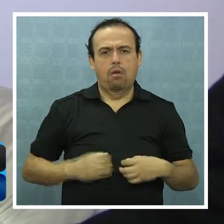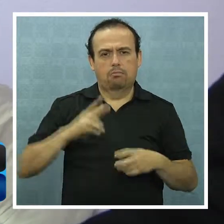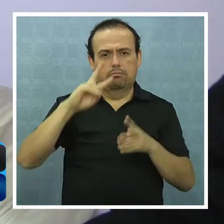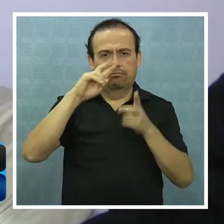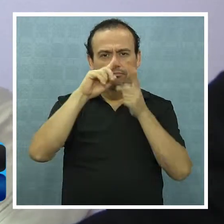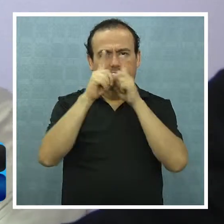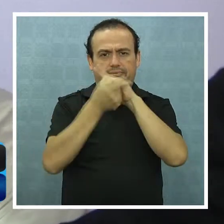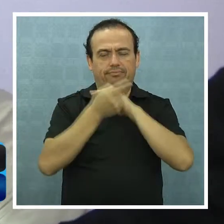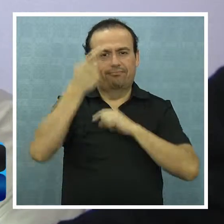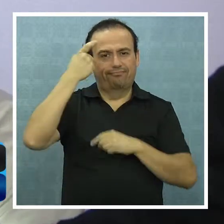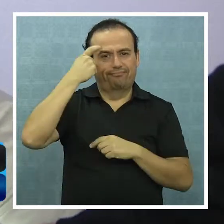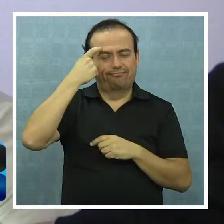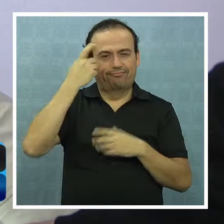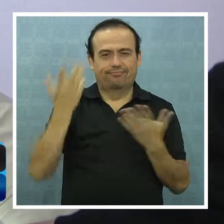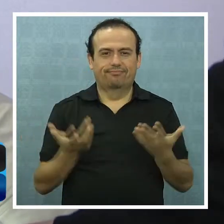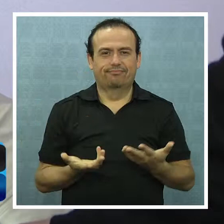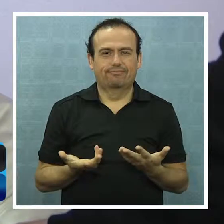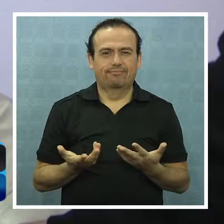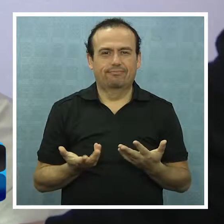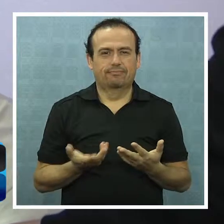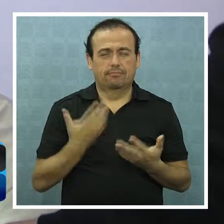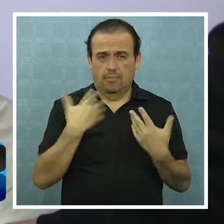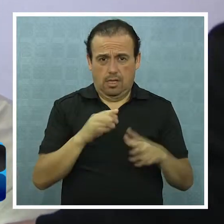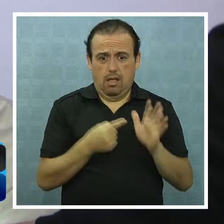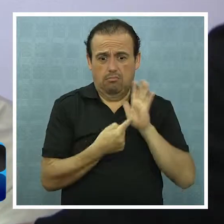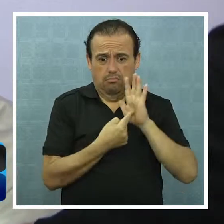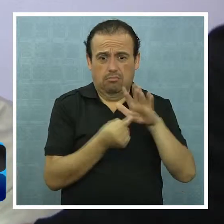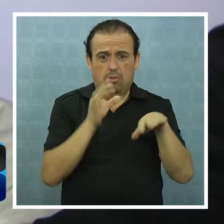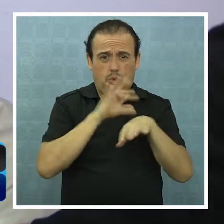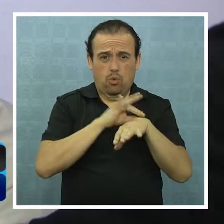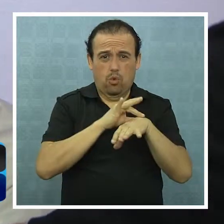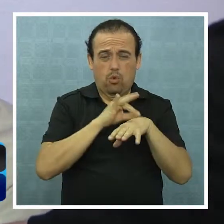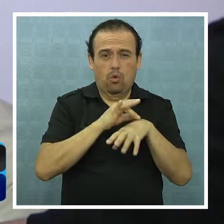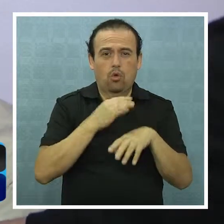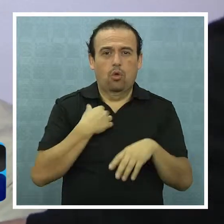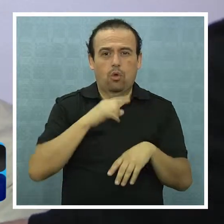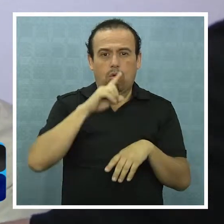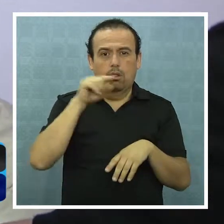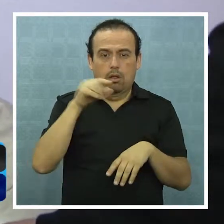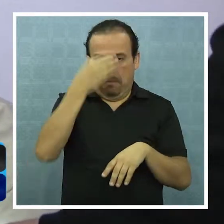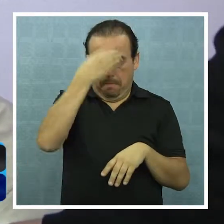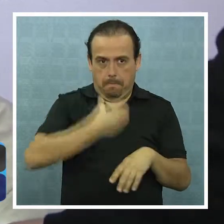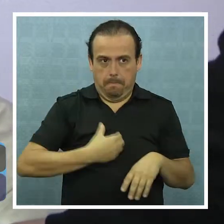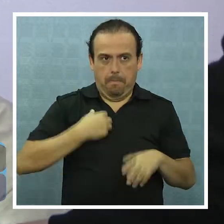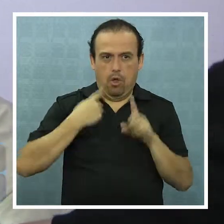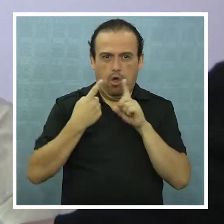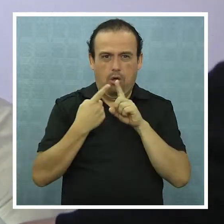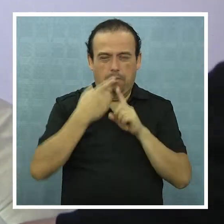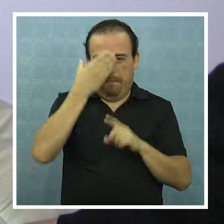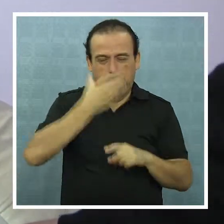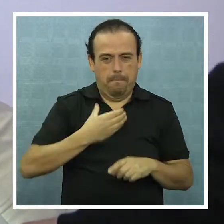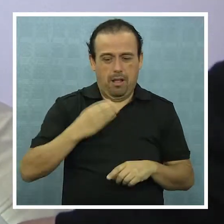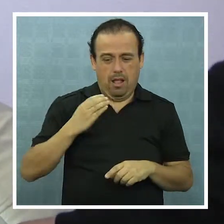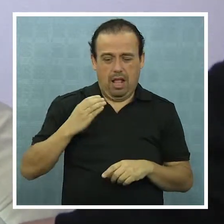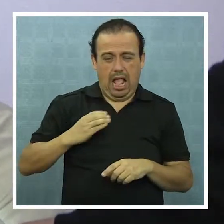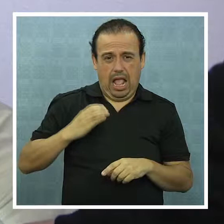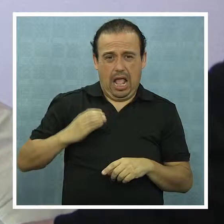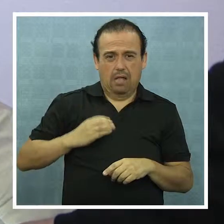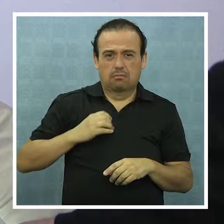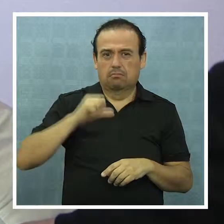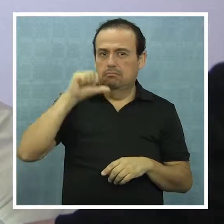ya demostrado de que inducen al individuo a comportamientos que no son